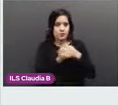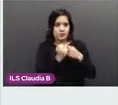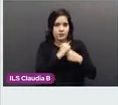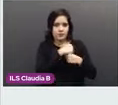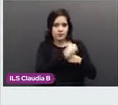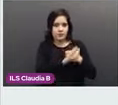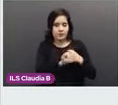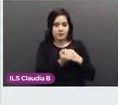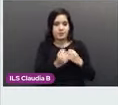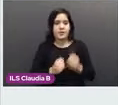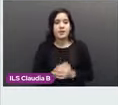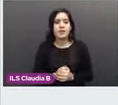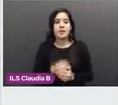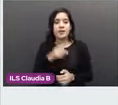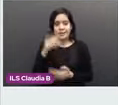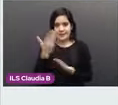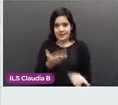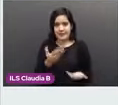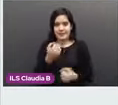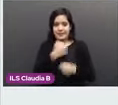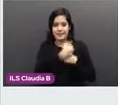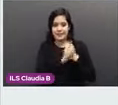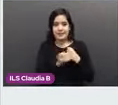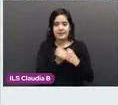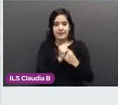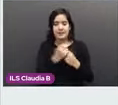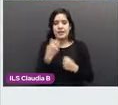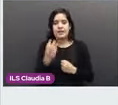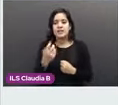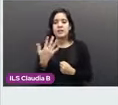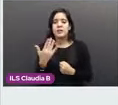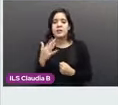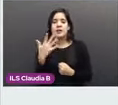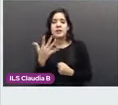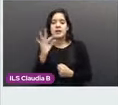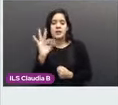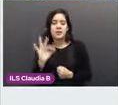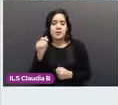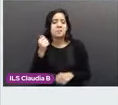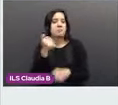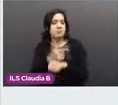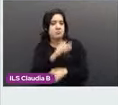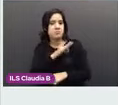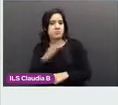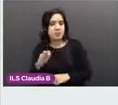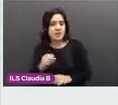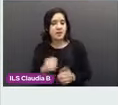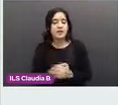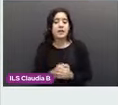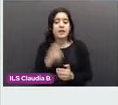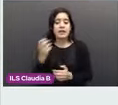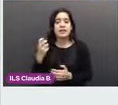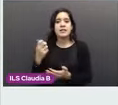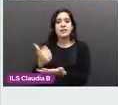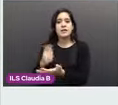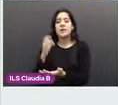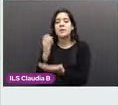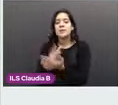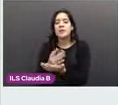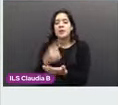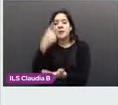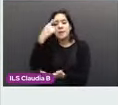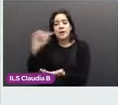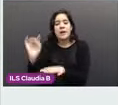El ultrasonido va a tener una sensibilidad de un 55% a un 85%, va a ser un estudio complementario de la mastografía,